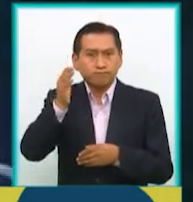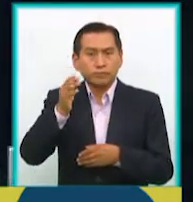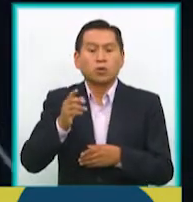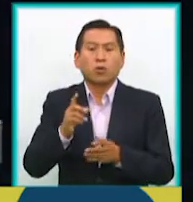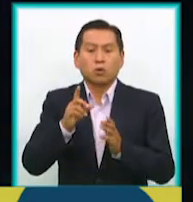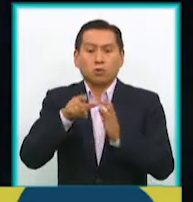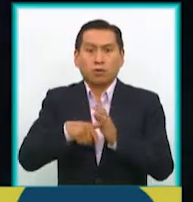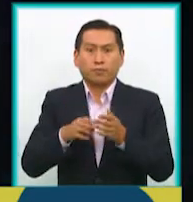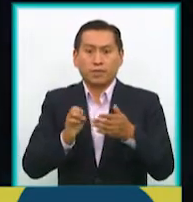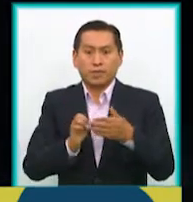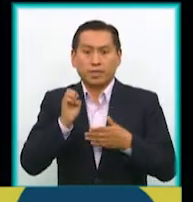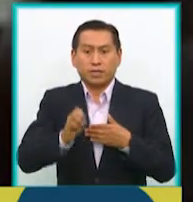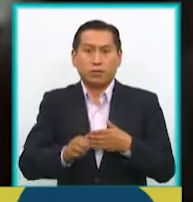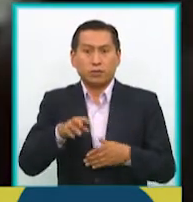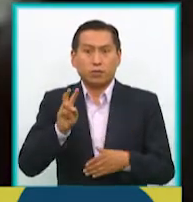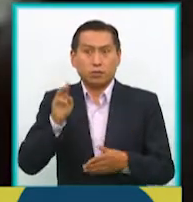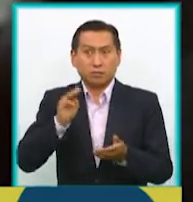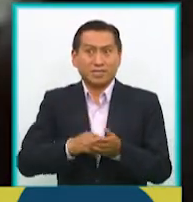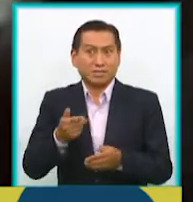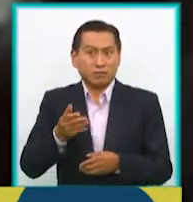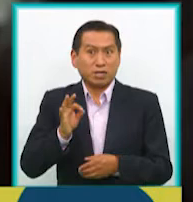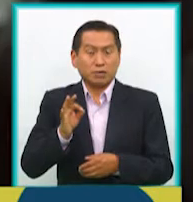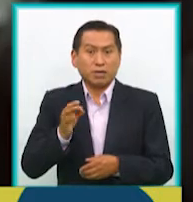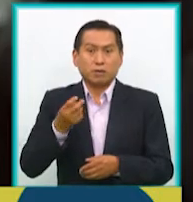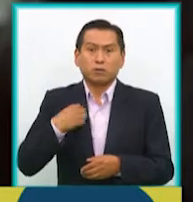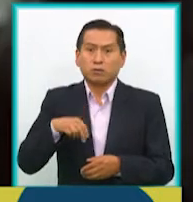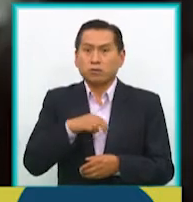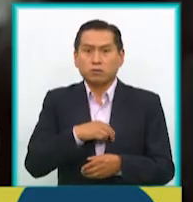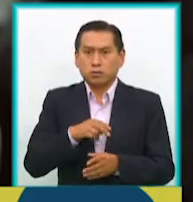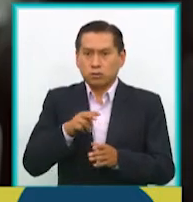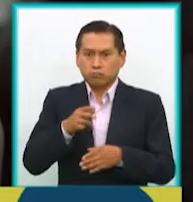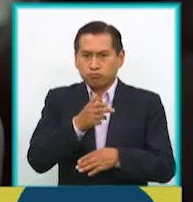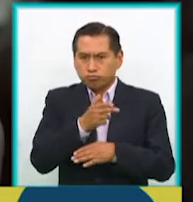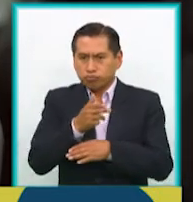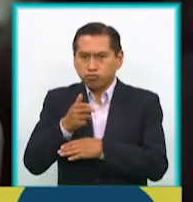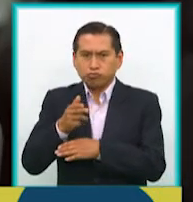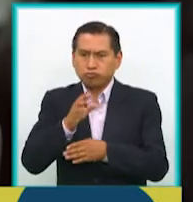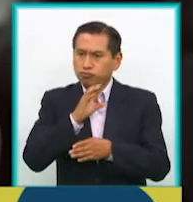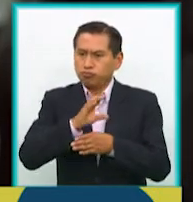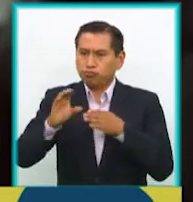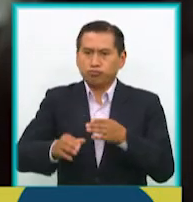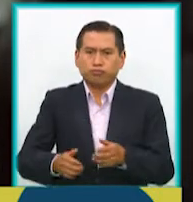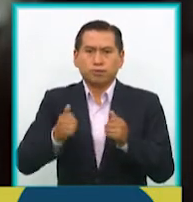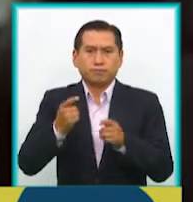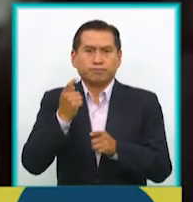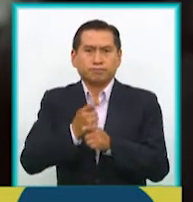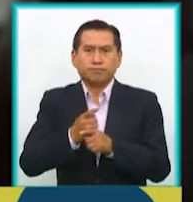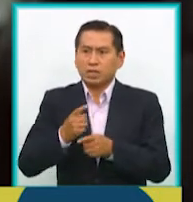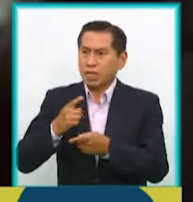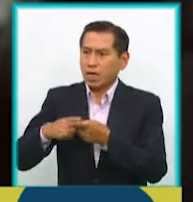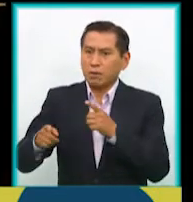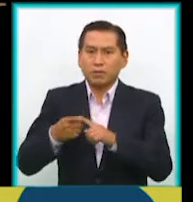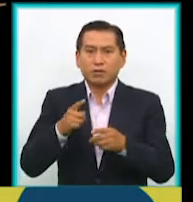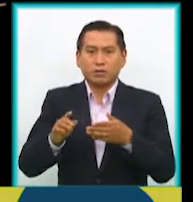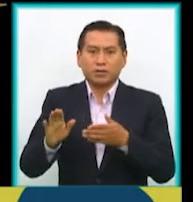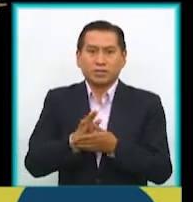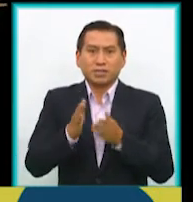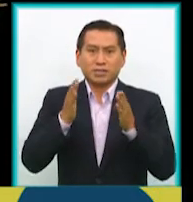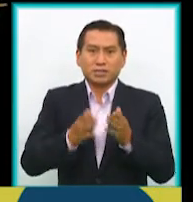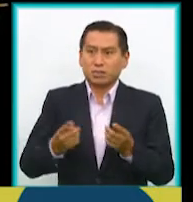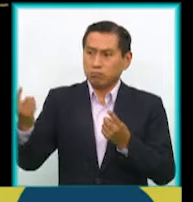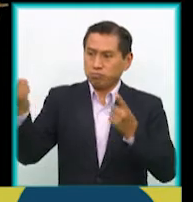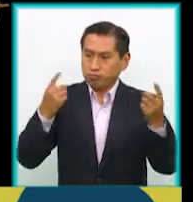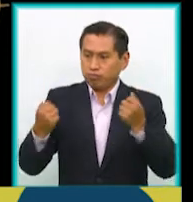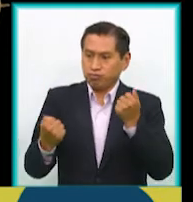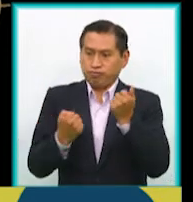ya en el enero del 2019 es que logramos consolidar toda la producción, el grupo de amigos cineastas que nos han ayudado,